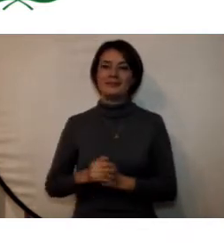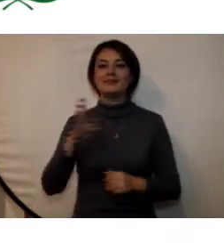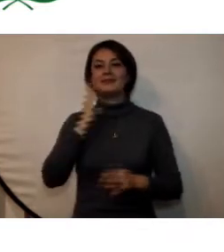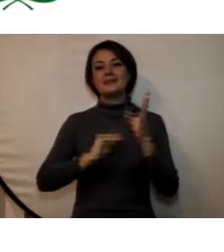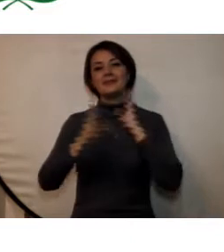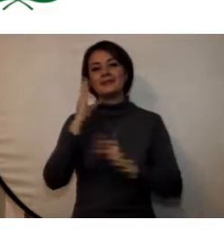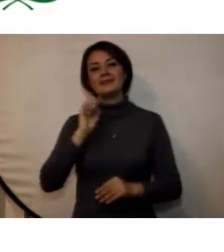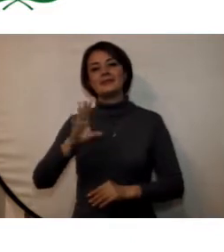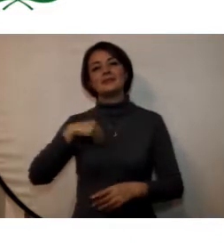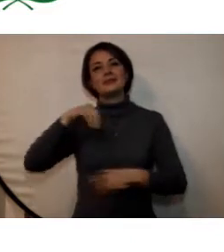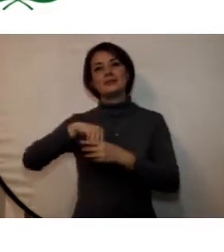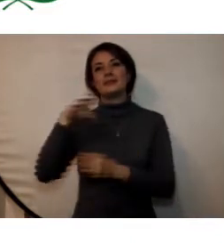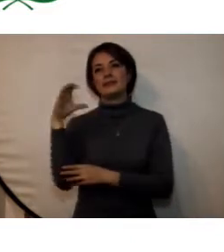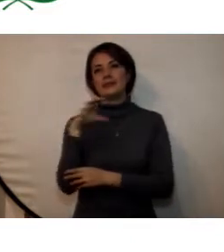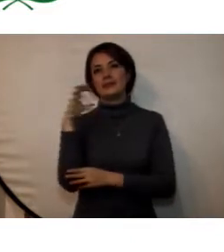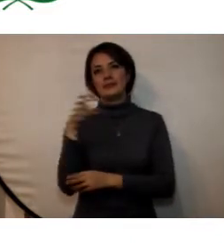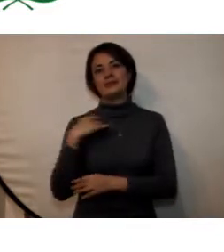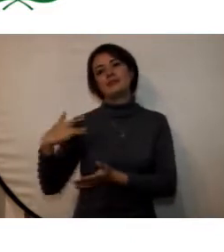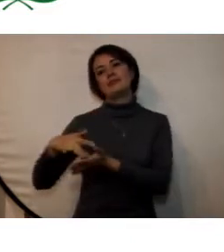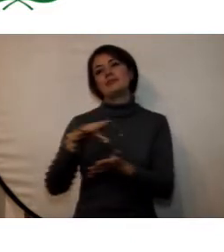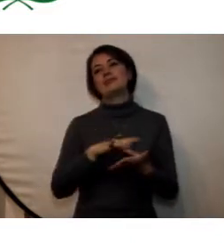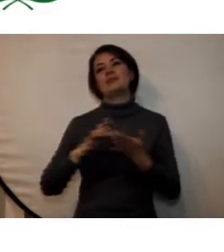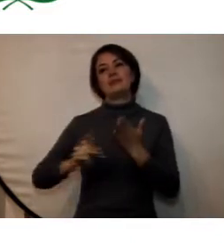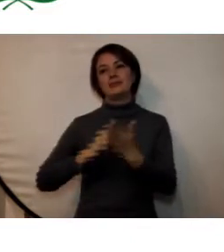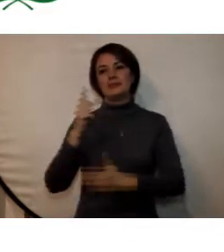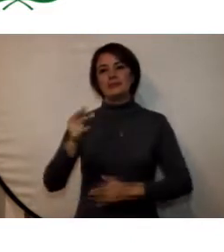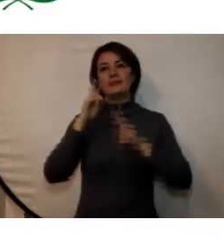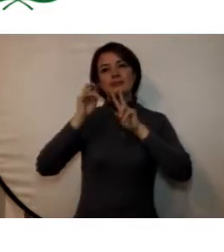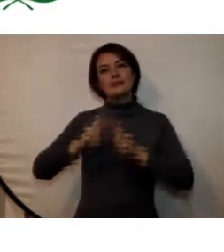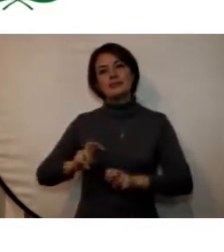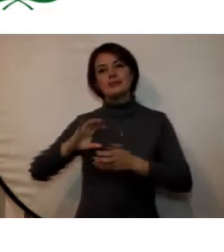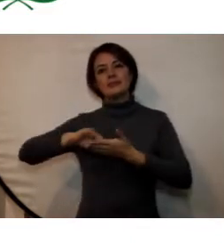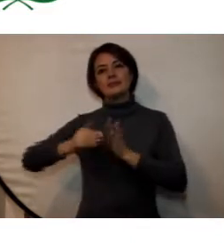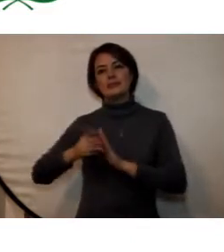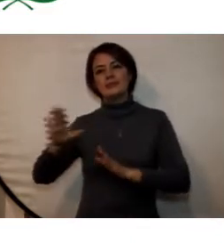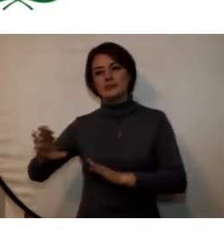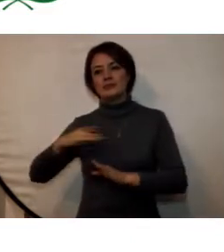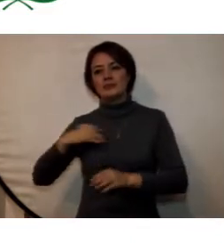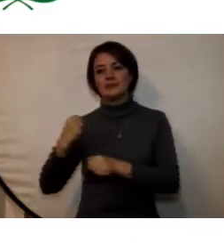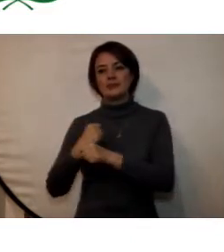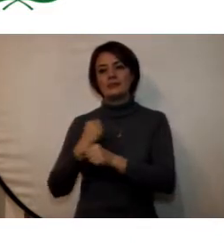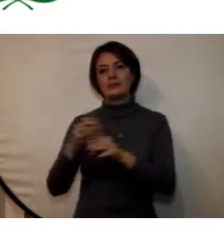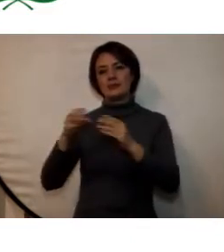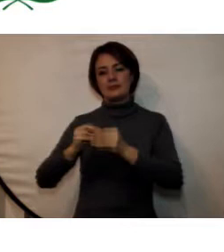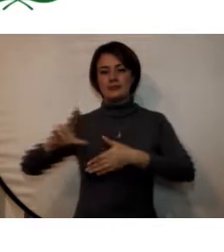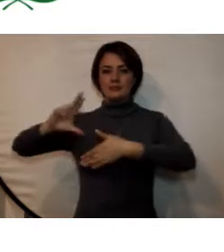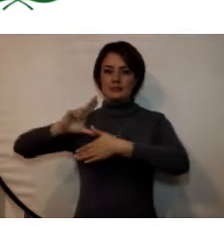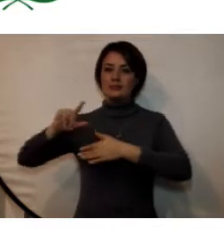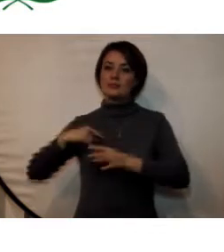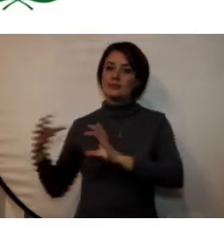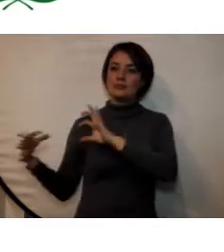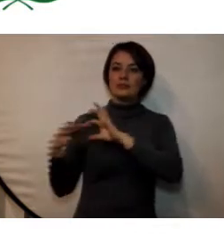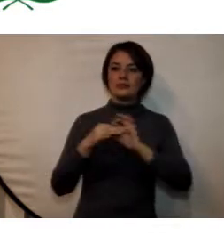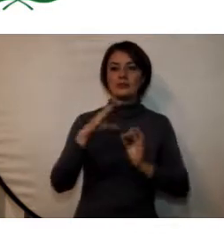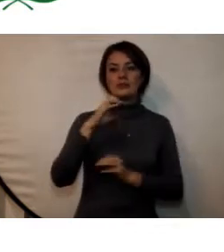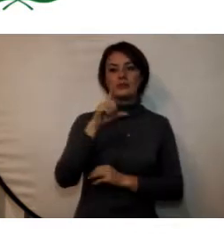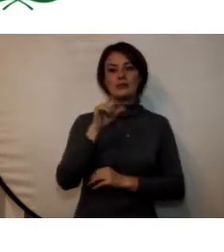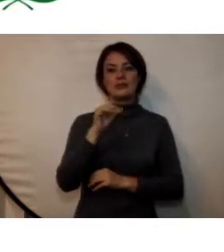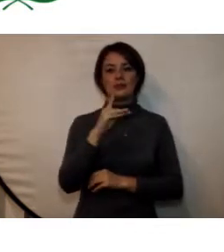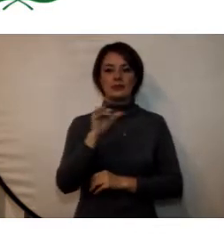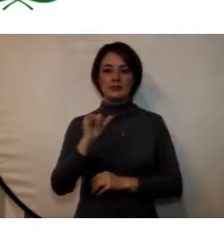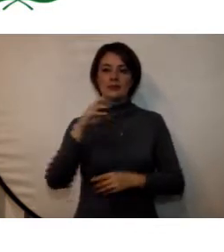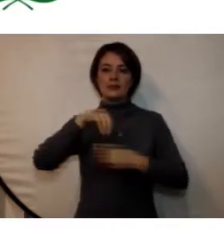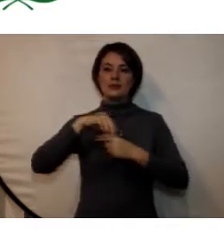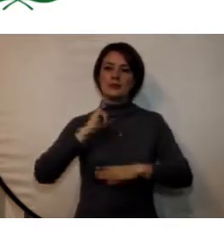emprendimiento universitario en Colombia la participación en el proyecto de investigación sobre ecosistemas de emprendimiento en Latinoamérica y la vinculación con CLADEA en el estudio